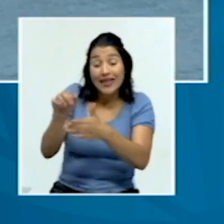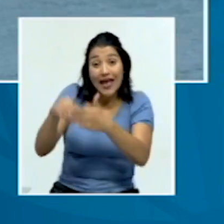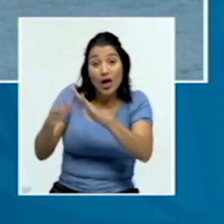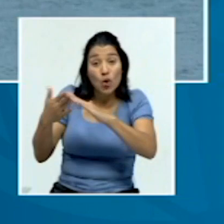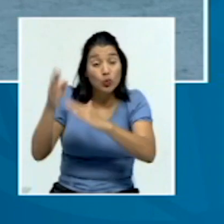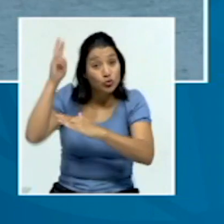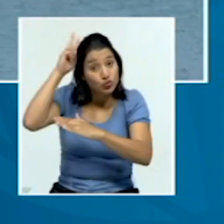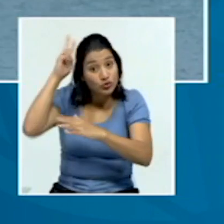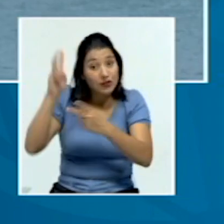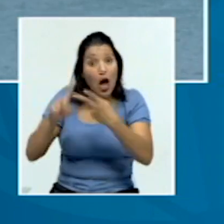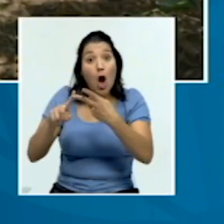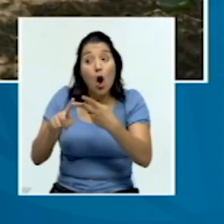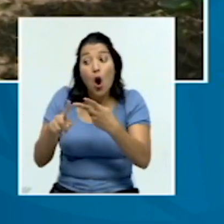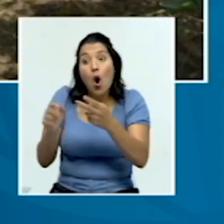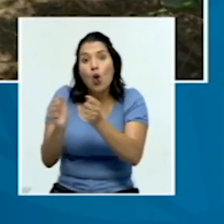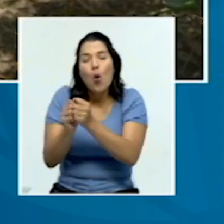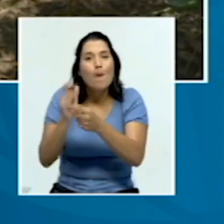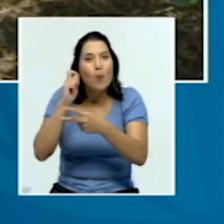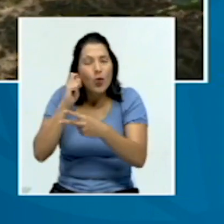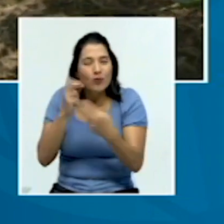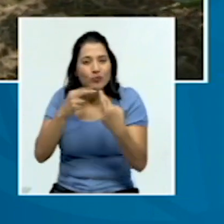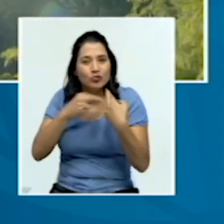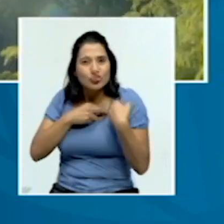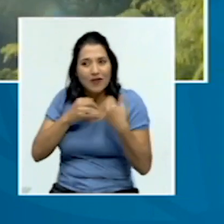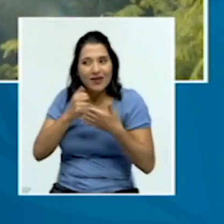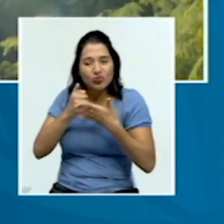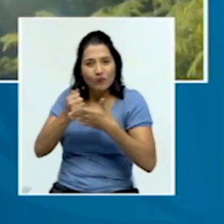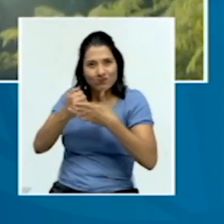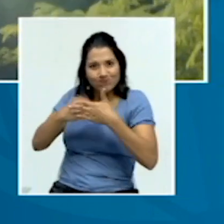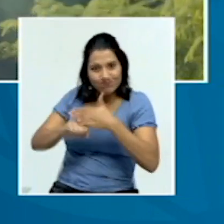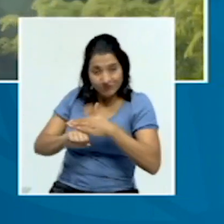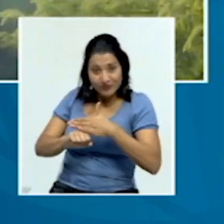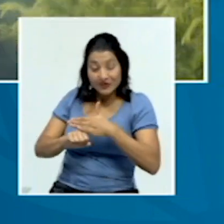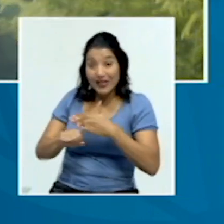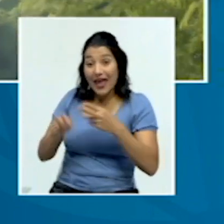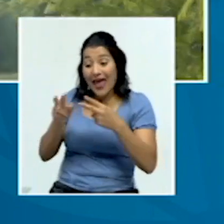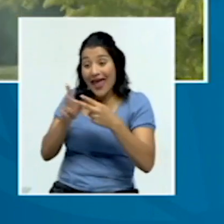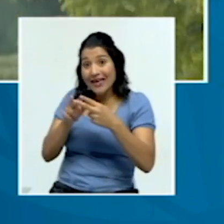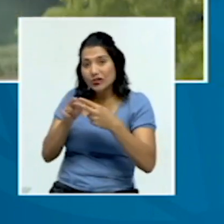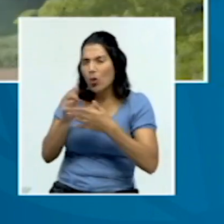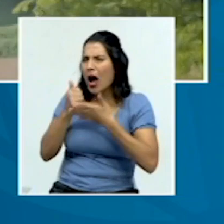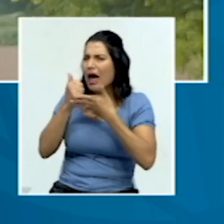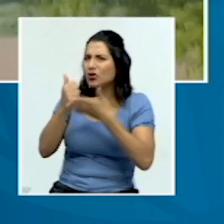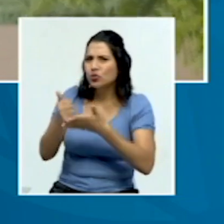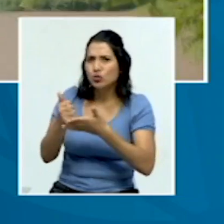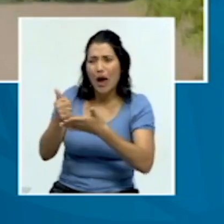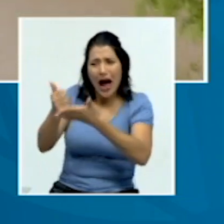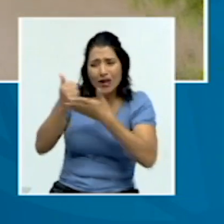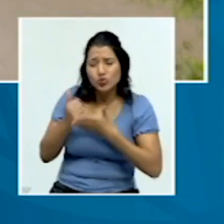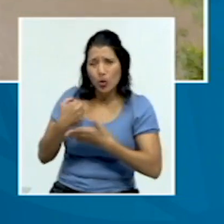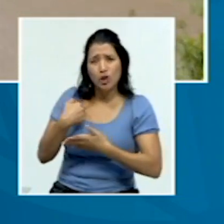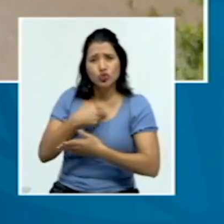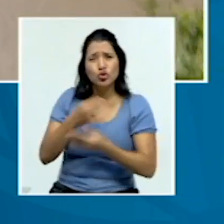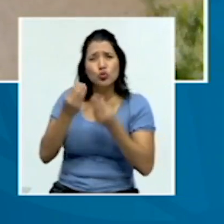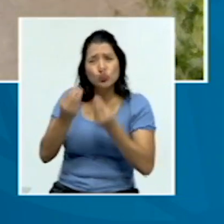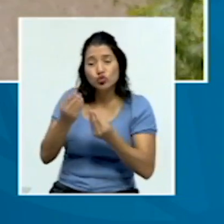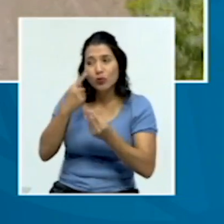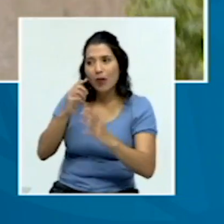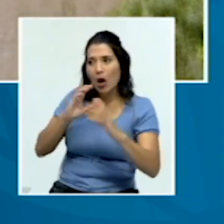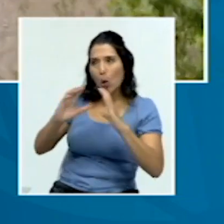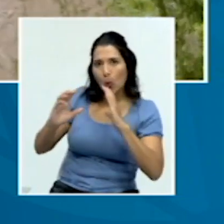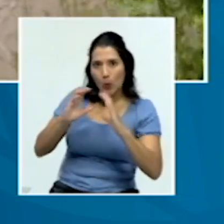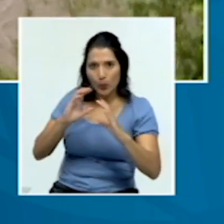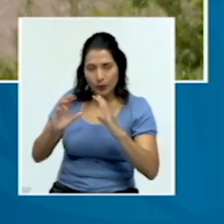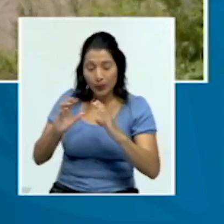parteras, quienes colaboran activamente en estos procesos de intercambio. Es muy importante además